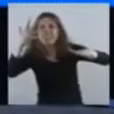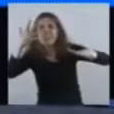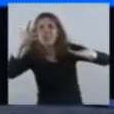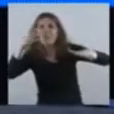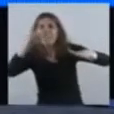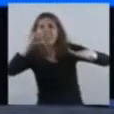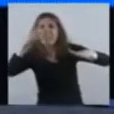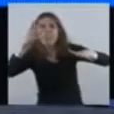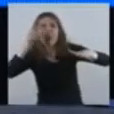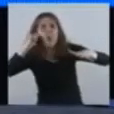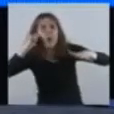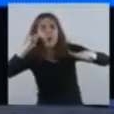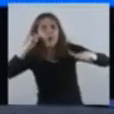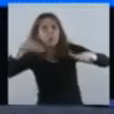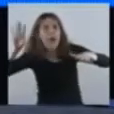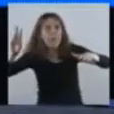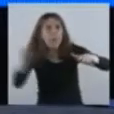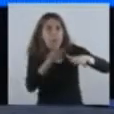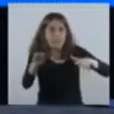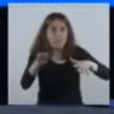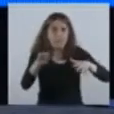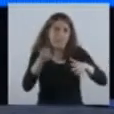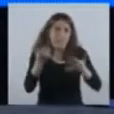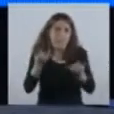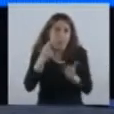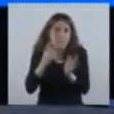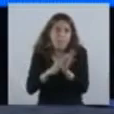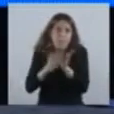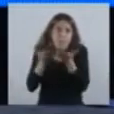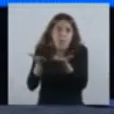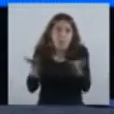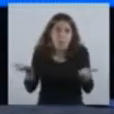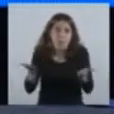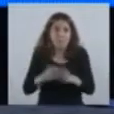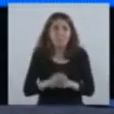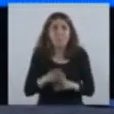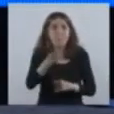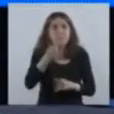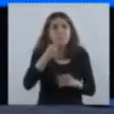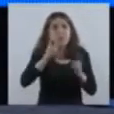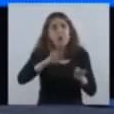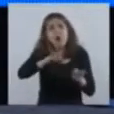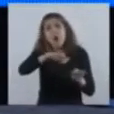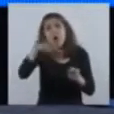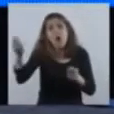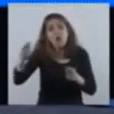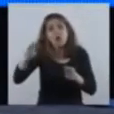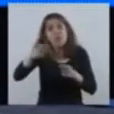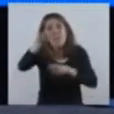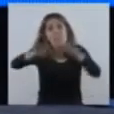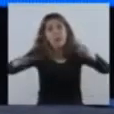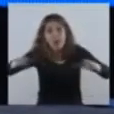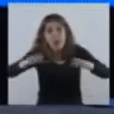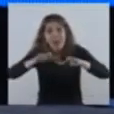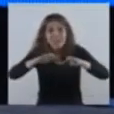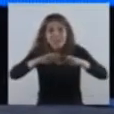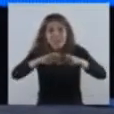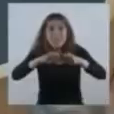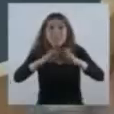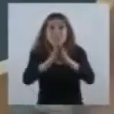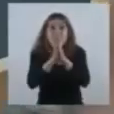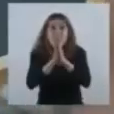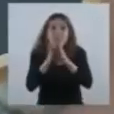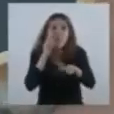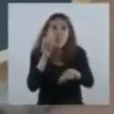prueba de lo que nosotros decimos. En todo lo demás, les pido extremar los cuidados.